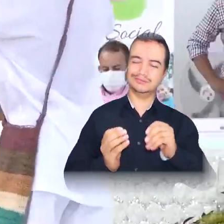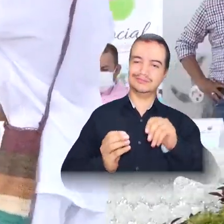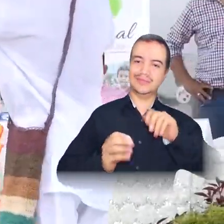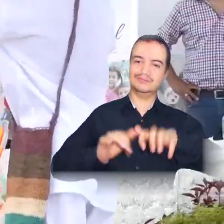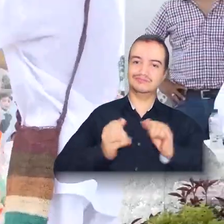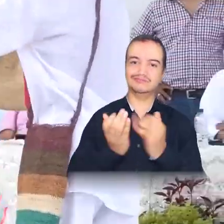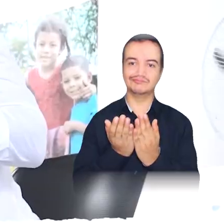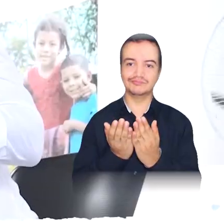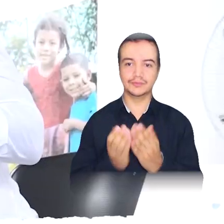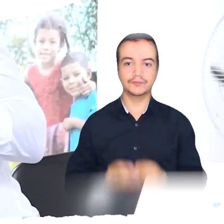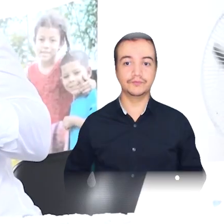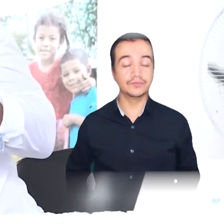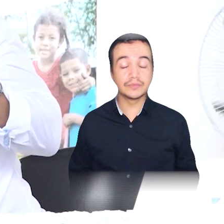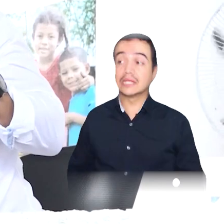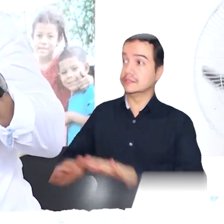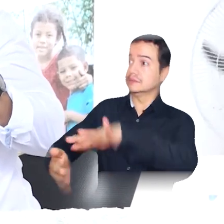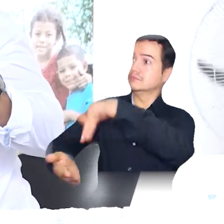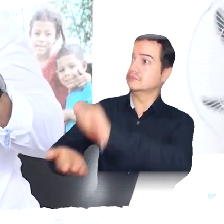Pérez.